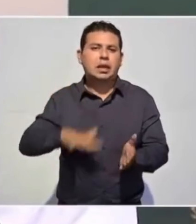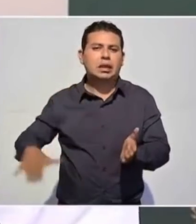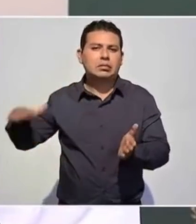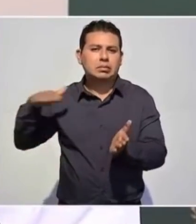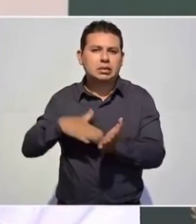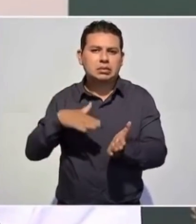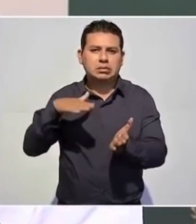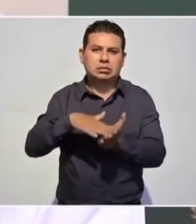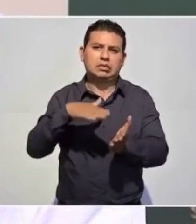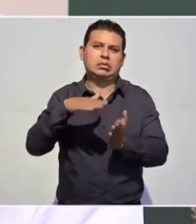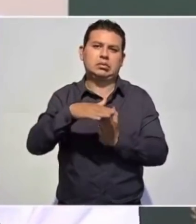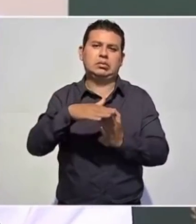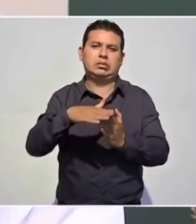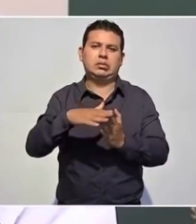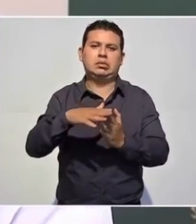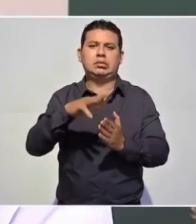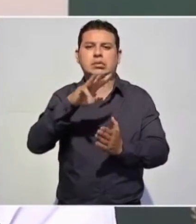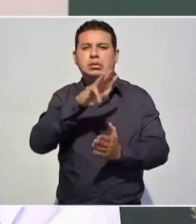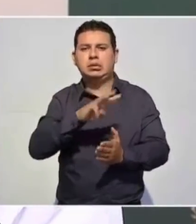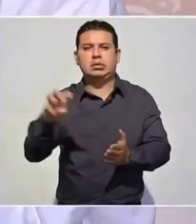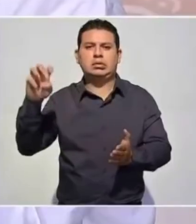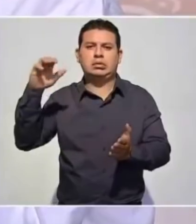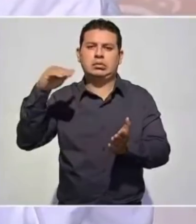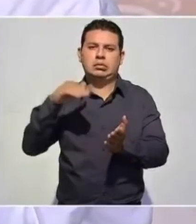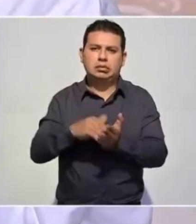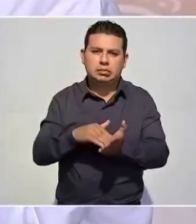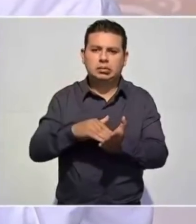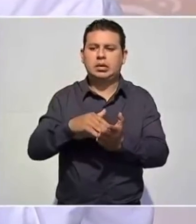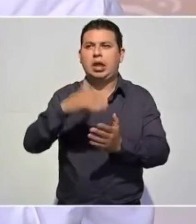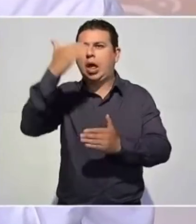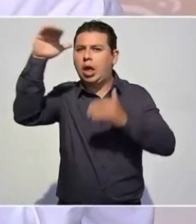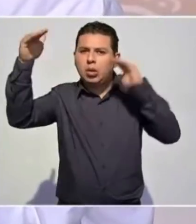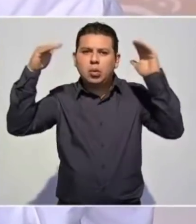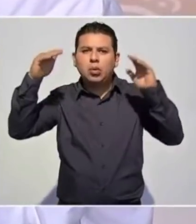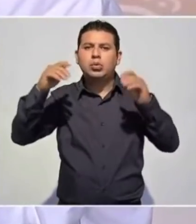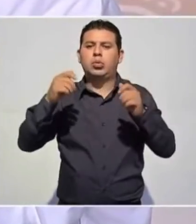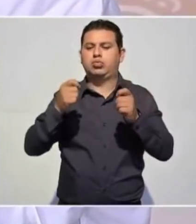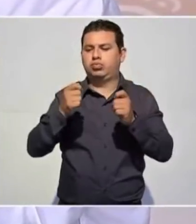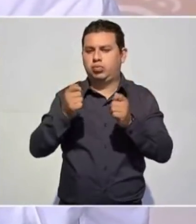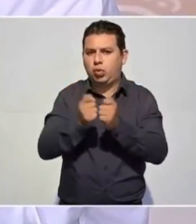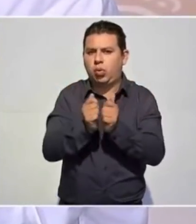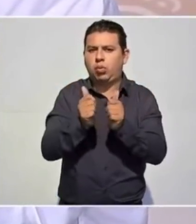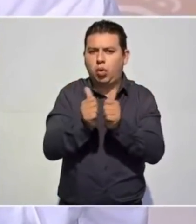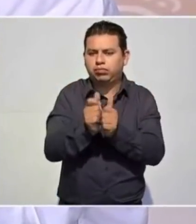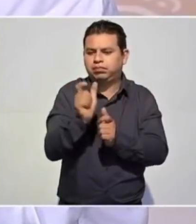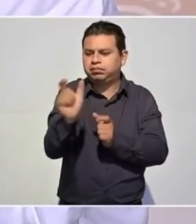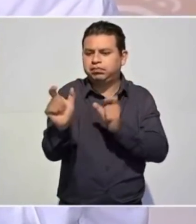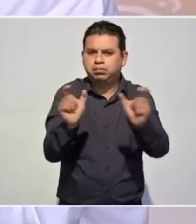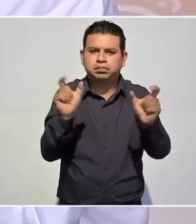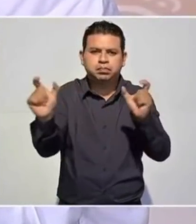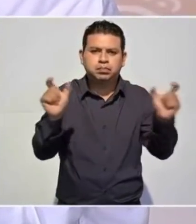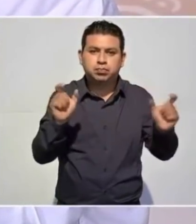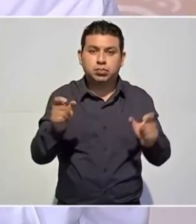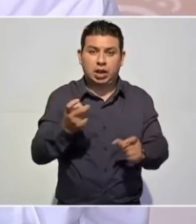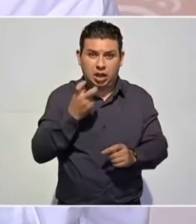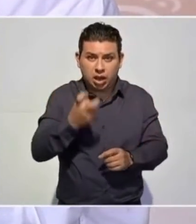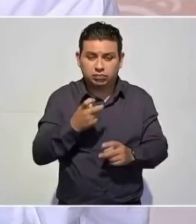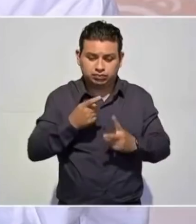300 mil adultos mayores. Estos recursos